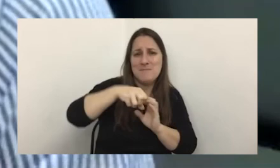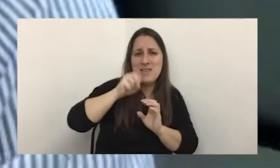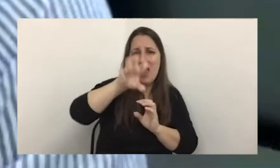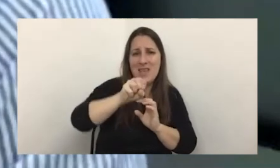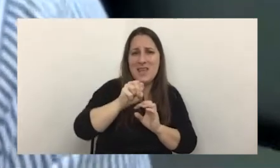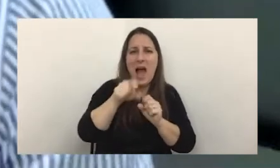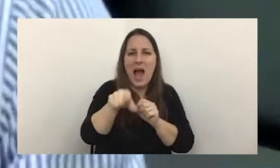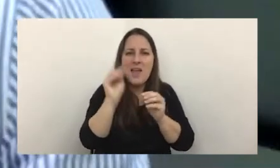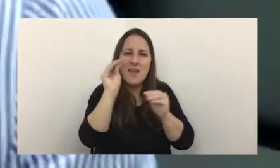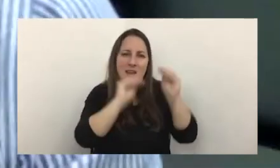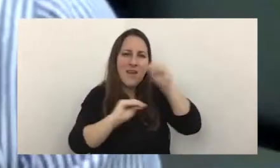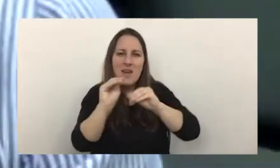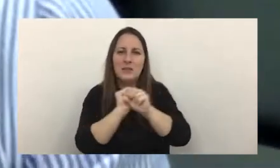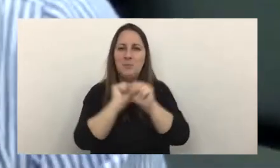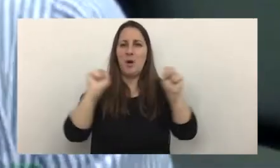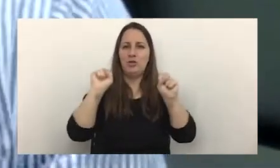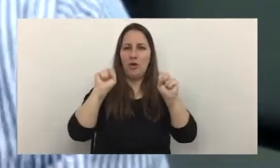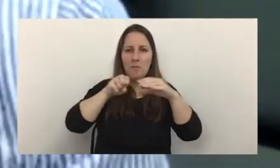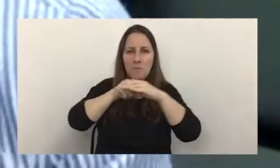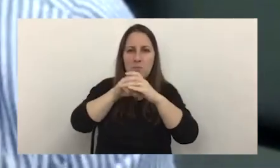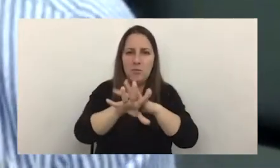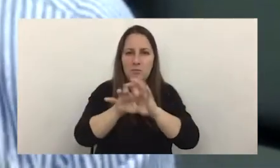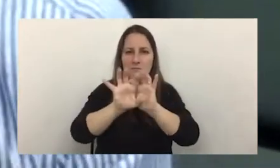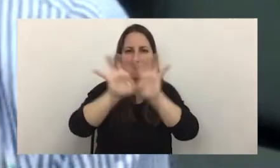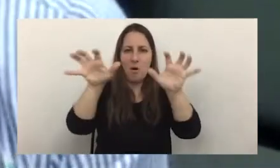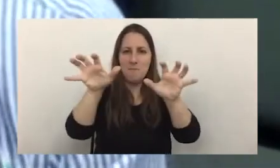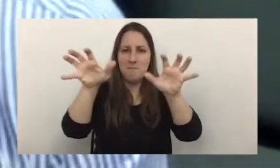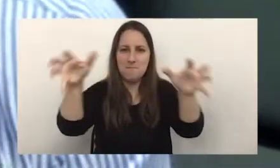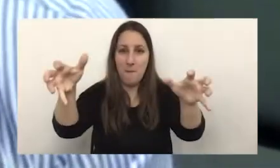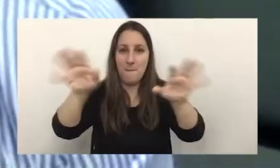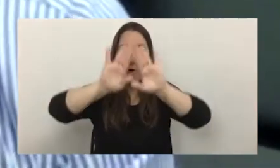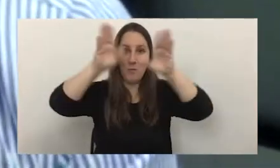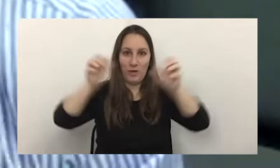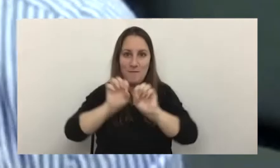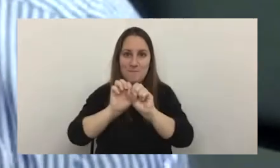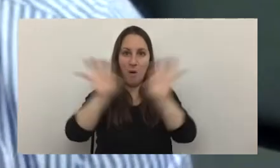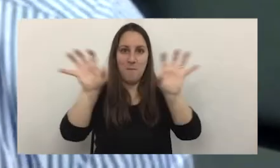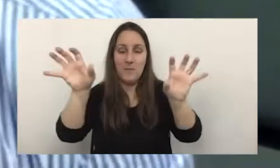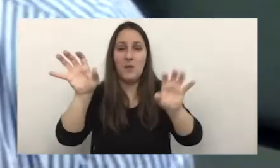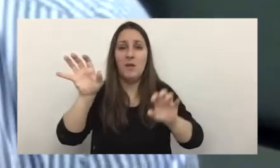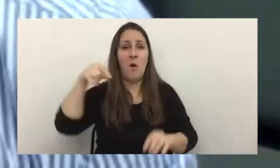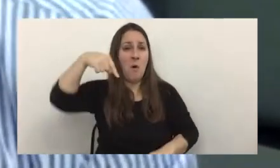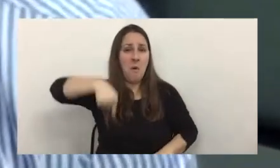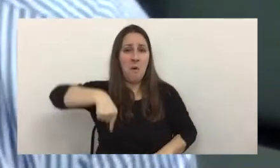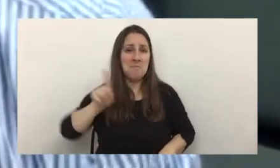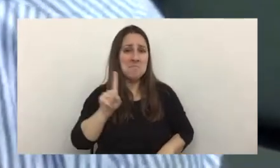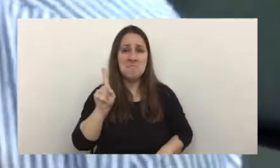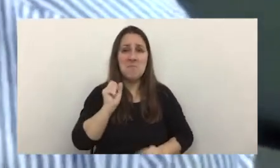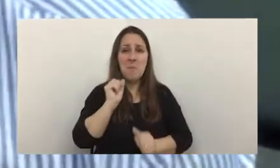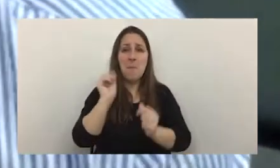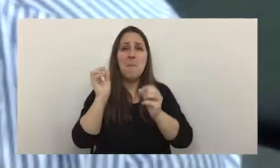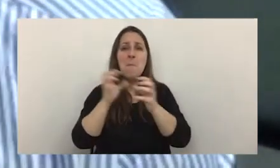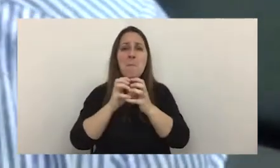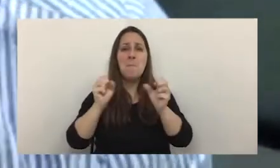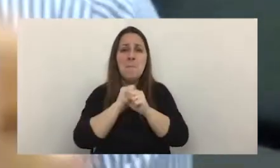utilizan explosivos para abrir vetas en las montañas hoy fabricar una bomba